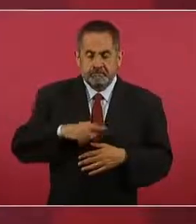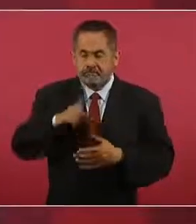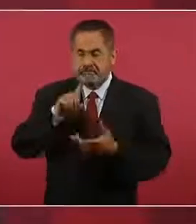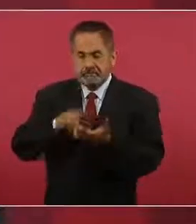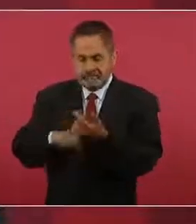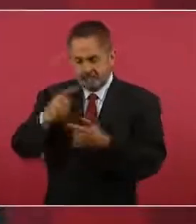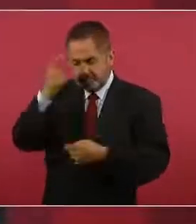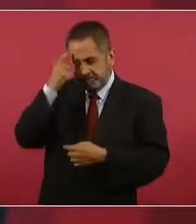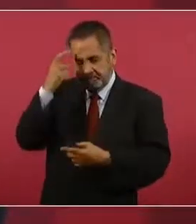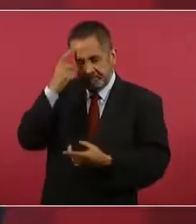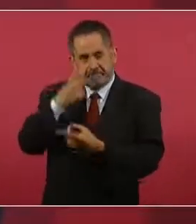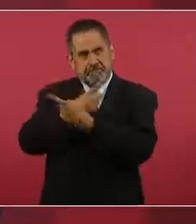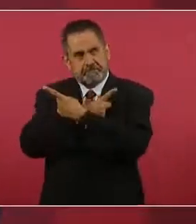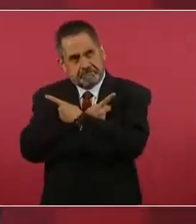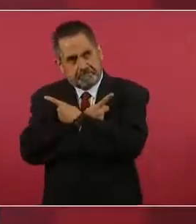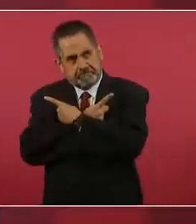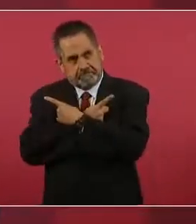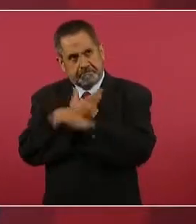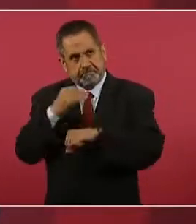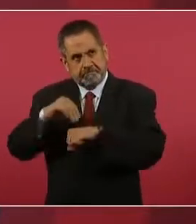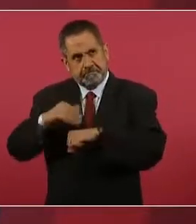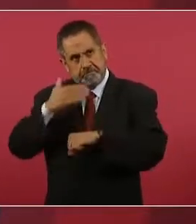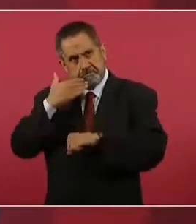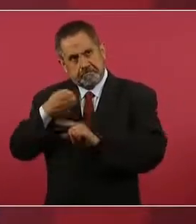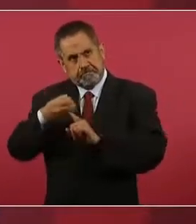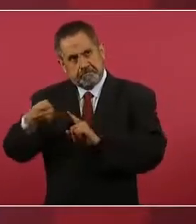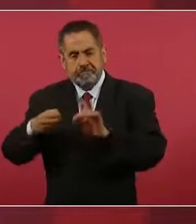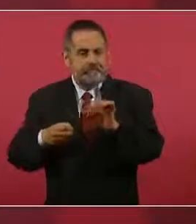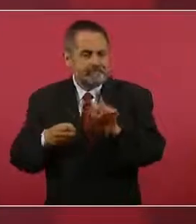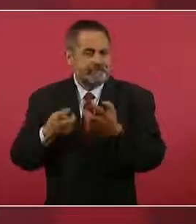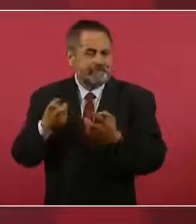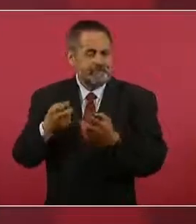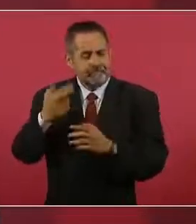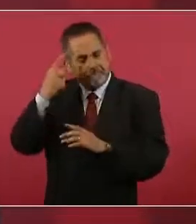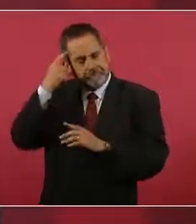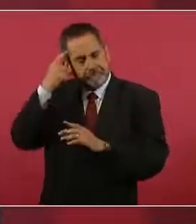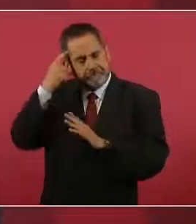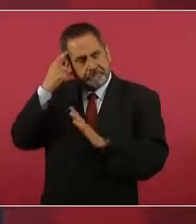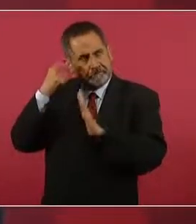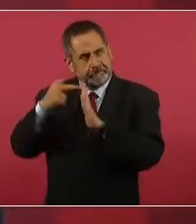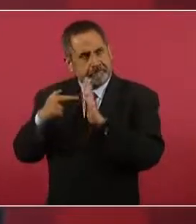principios